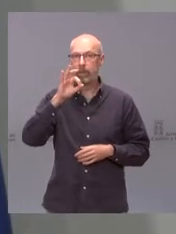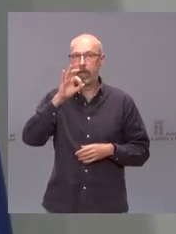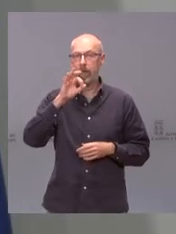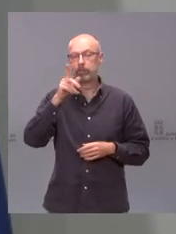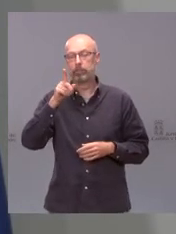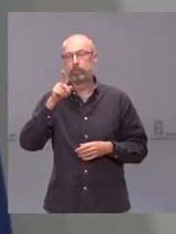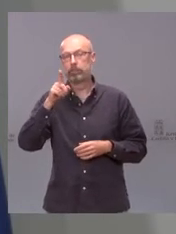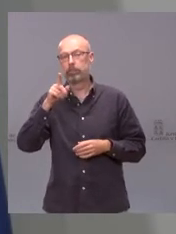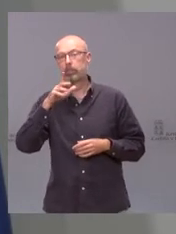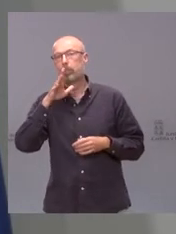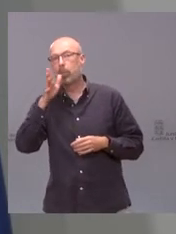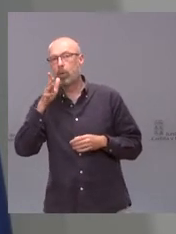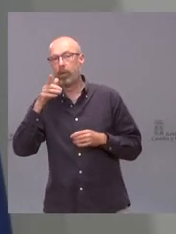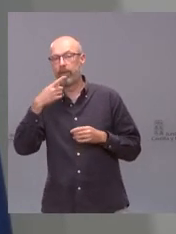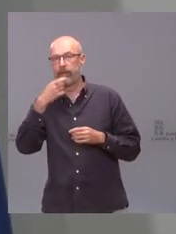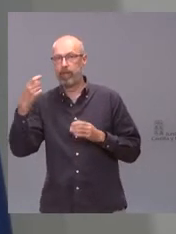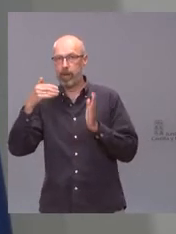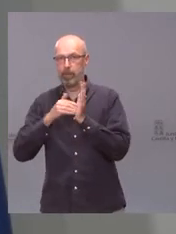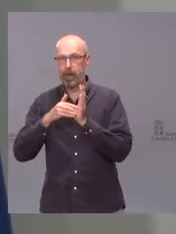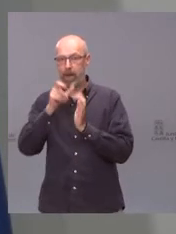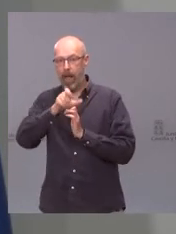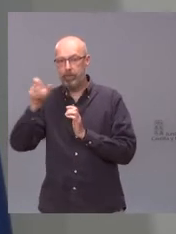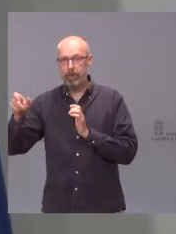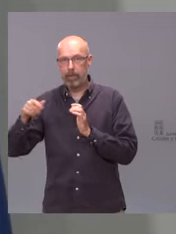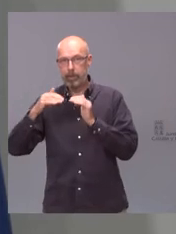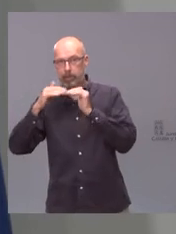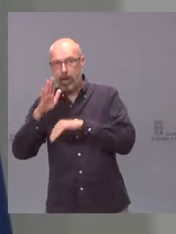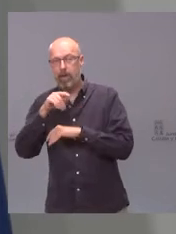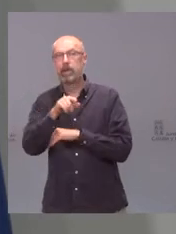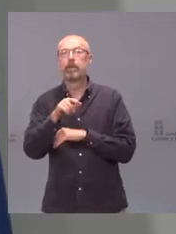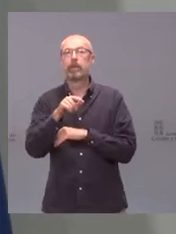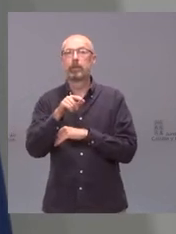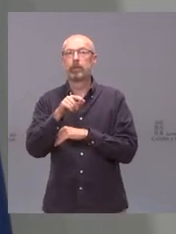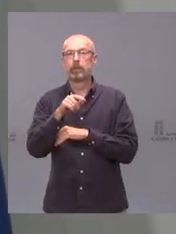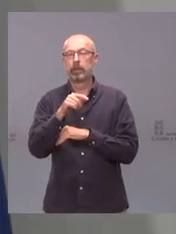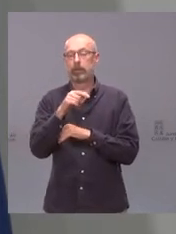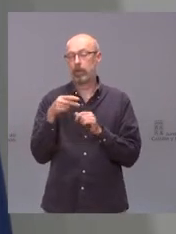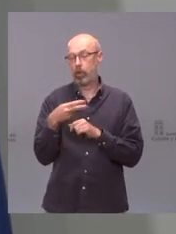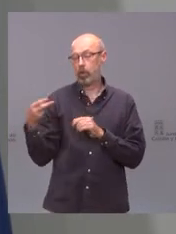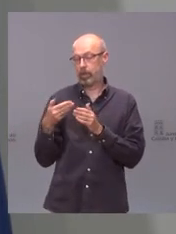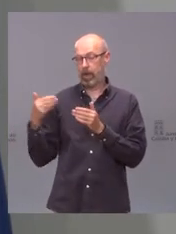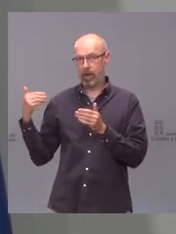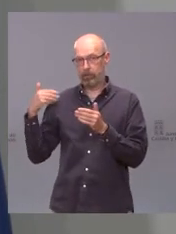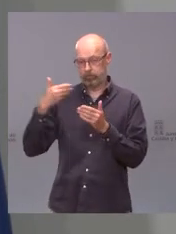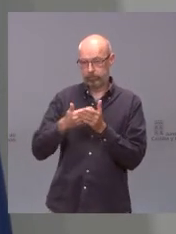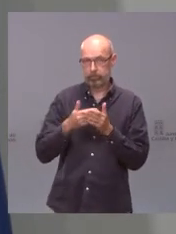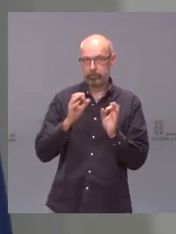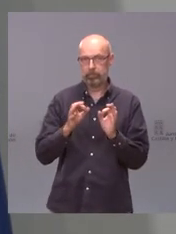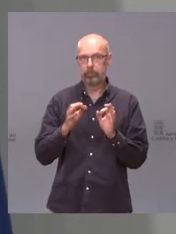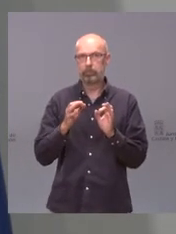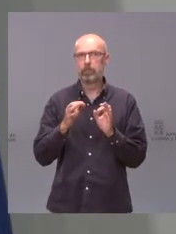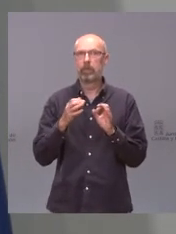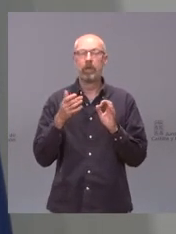cada 100.000 habitantes a 14 días. Se trata de limitar